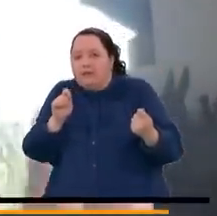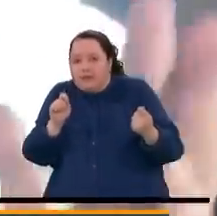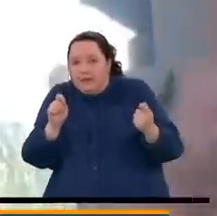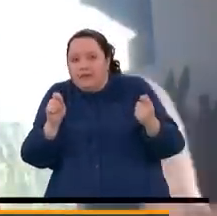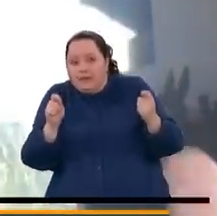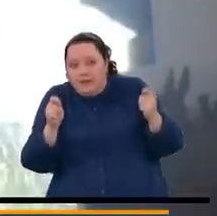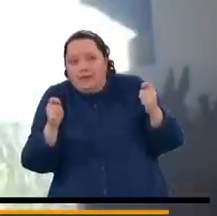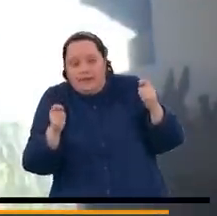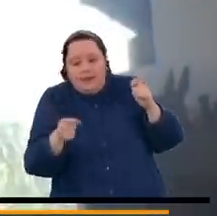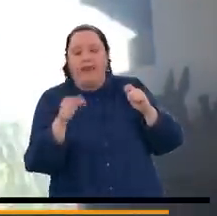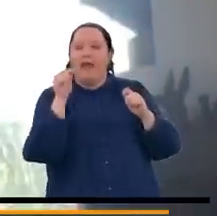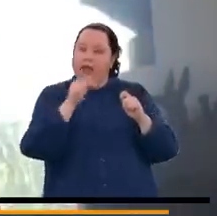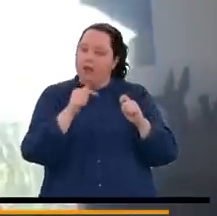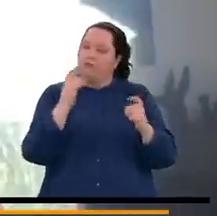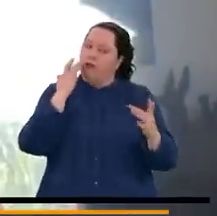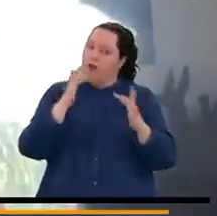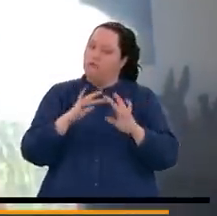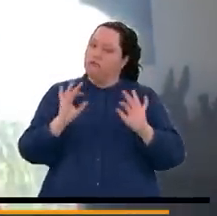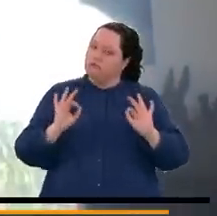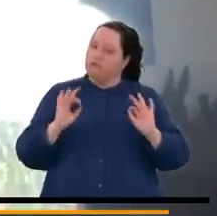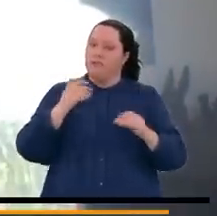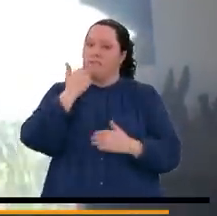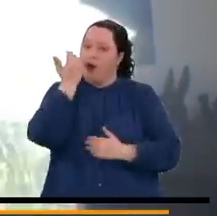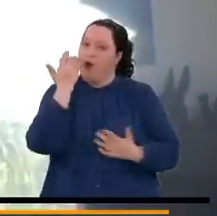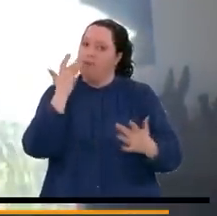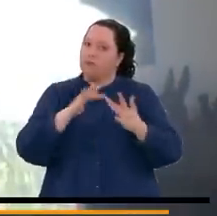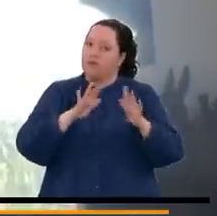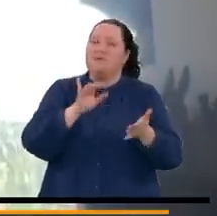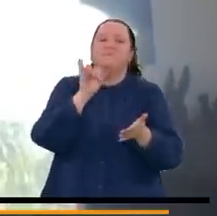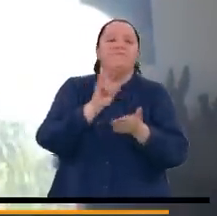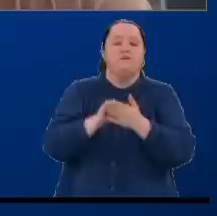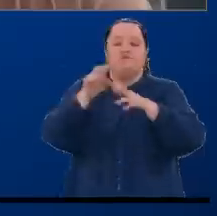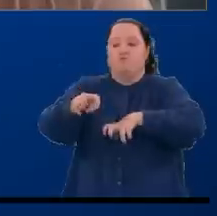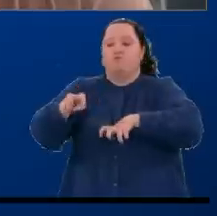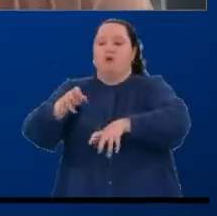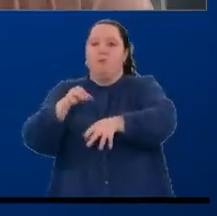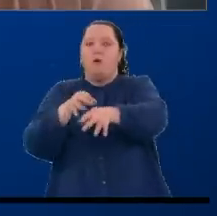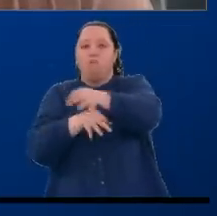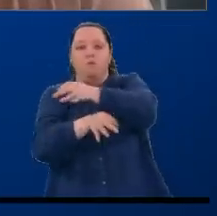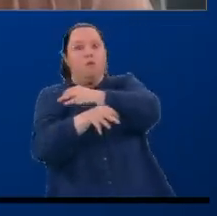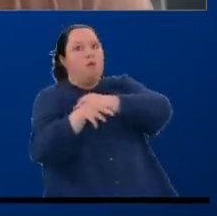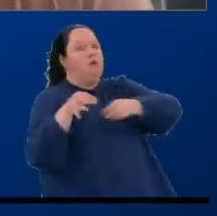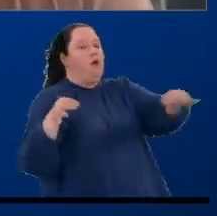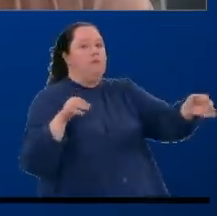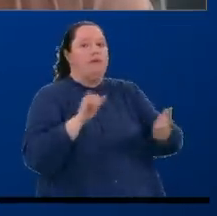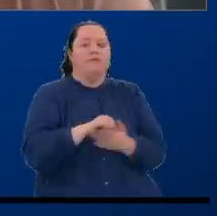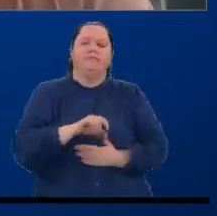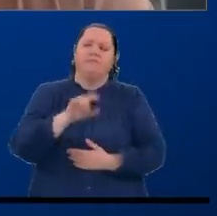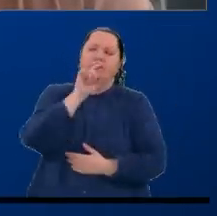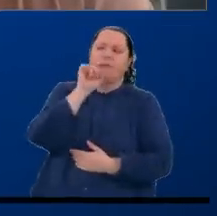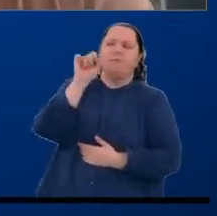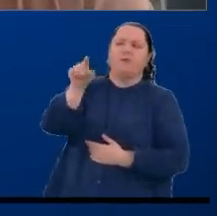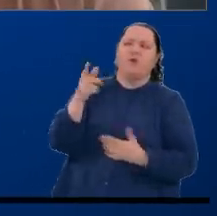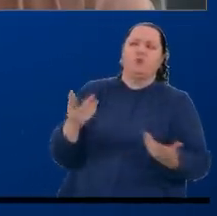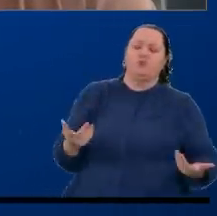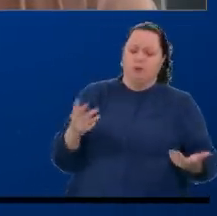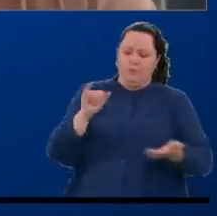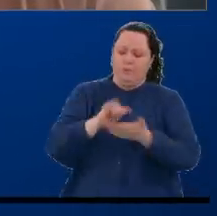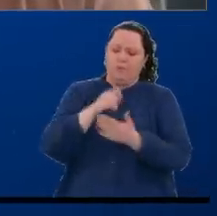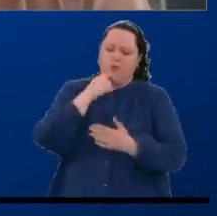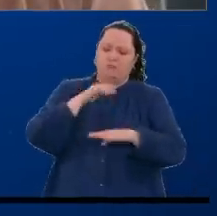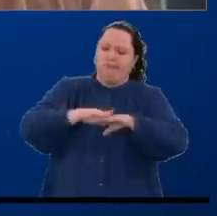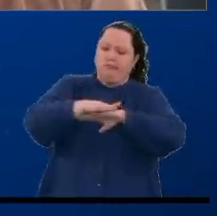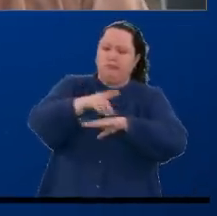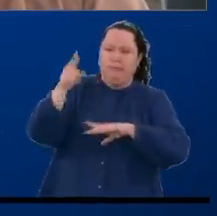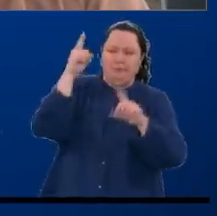verdad, es una cosa sensata, madura. Lo mismo con la sustitución de los cultivos. Ministro, ¿y cuáles son entonces las repercusiones también? No sé si lo